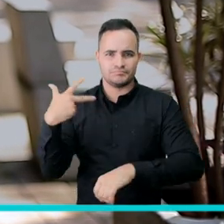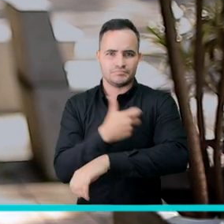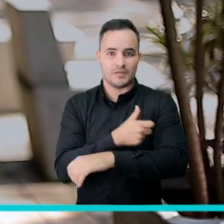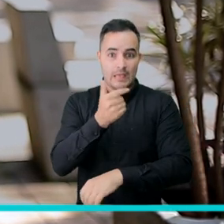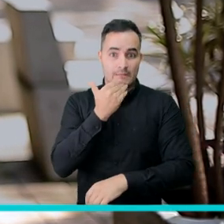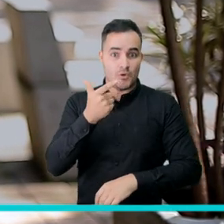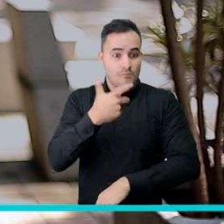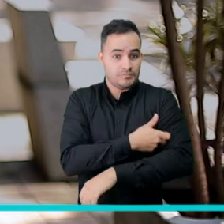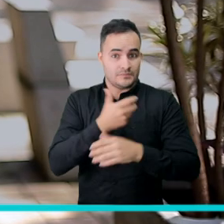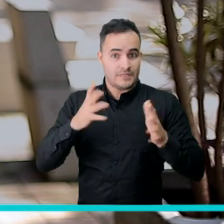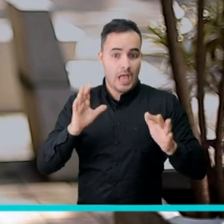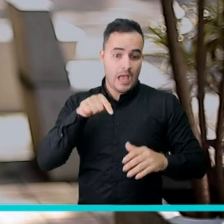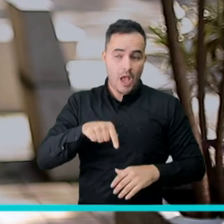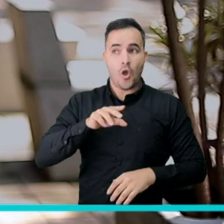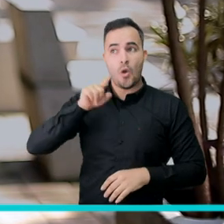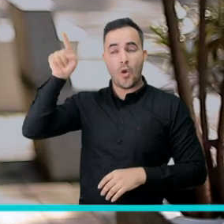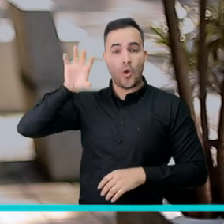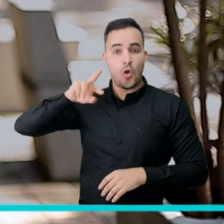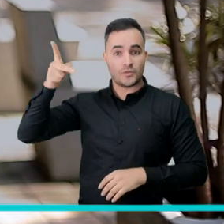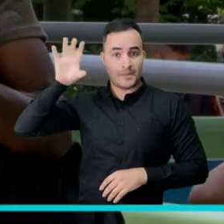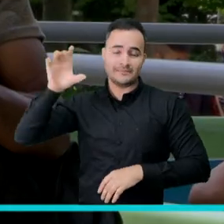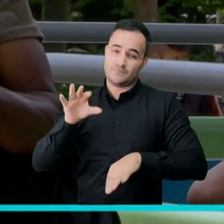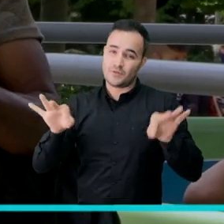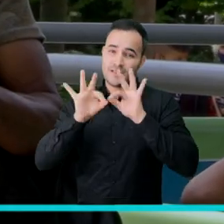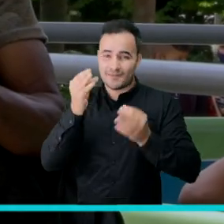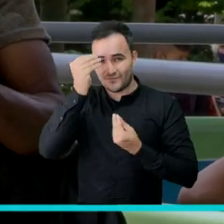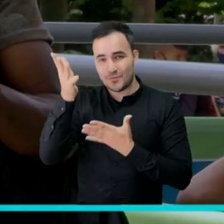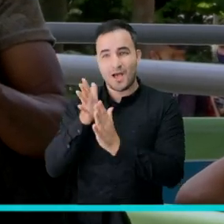y reporta si recibiste la vacuna en el extranjero.